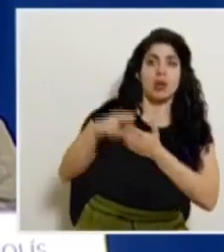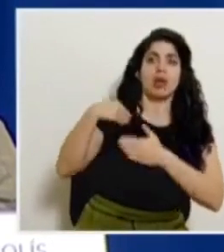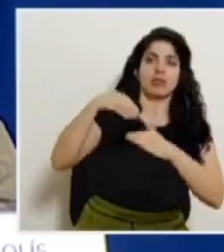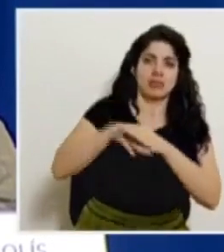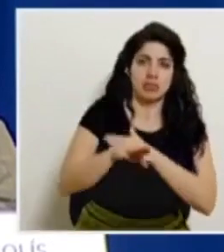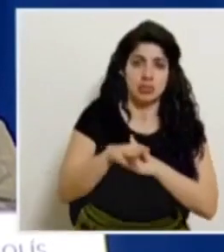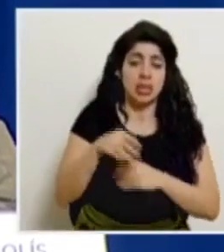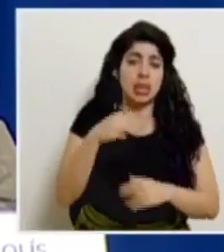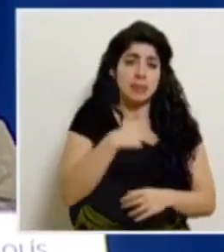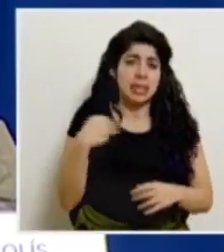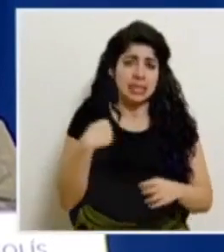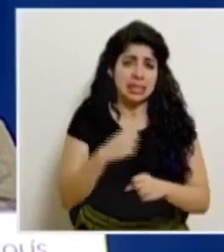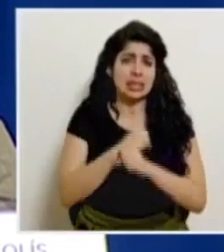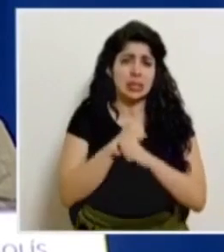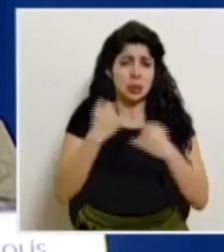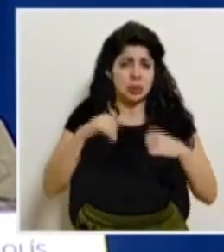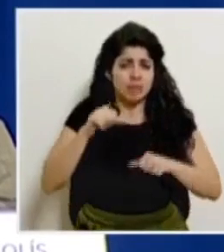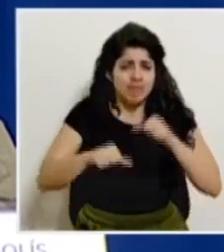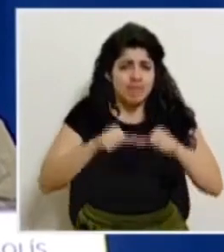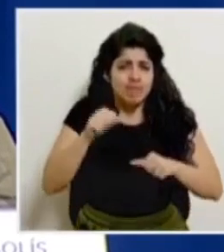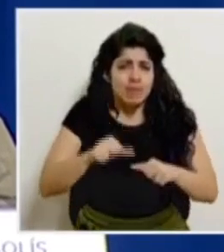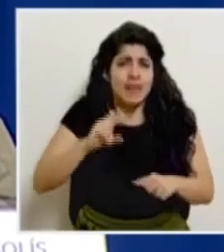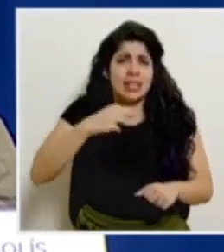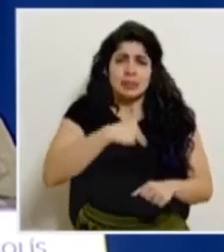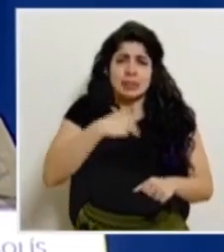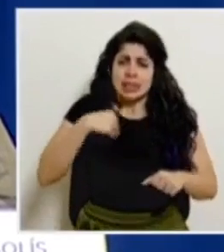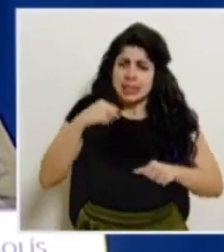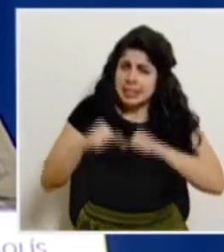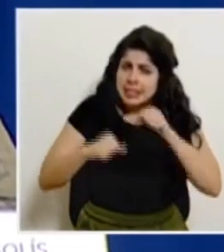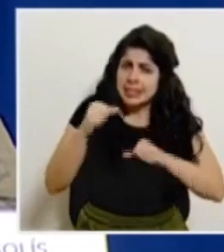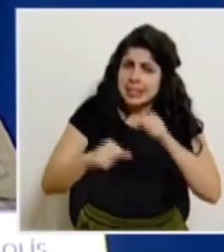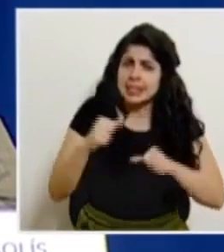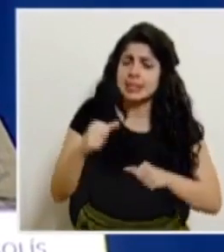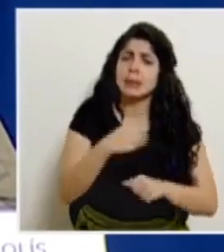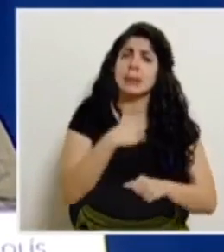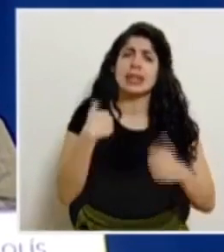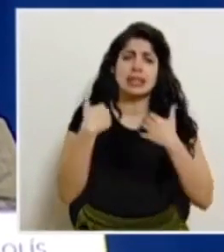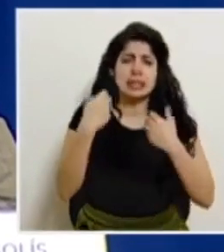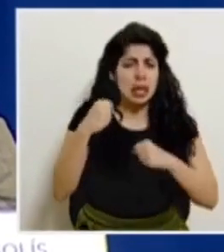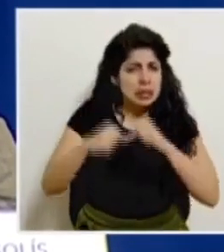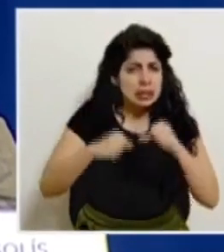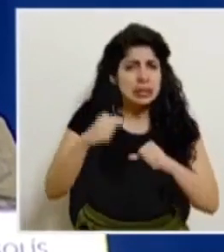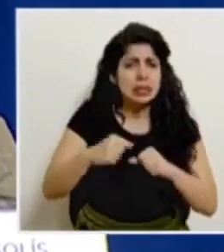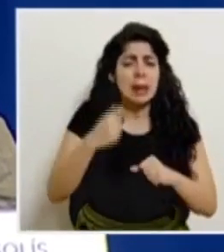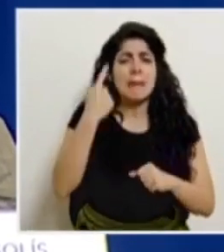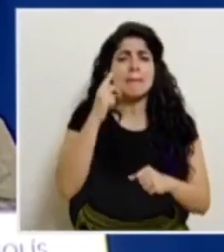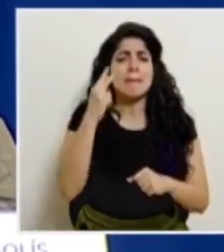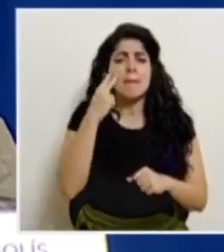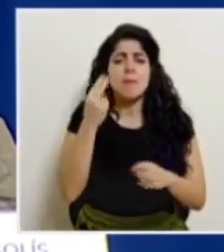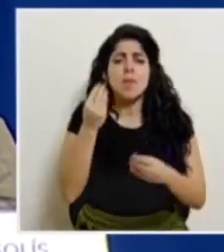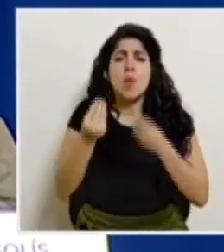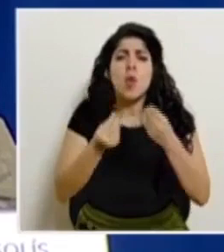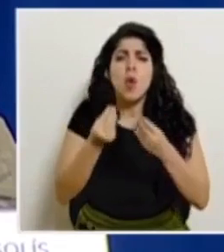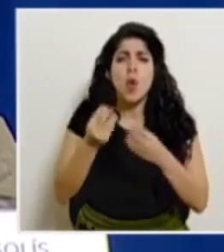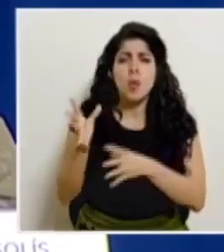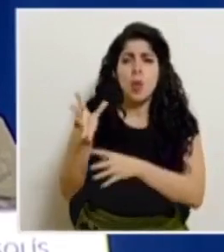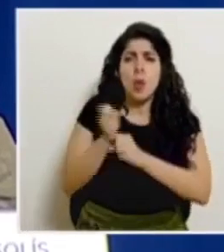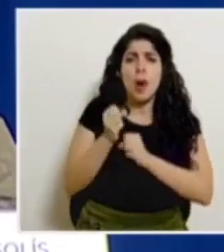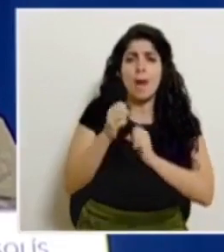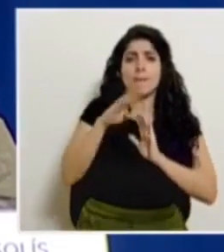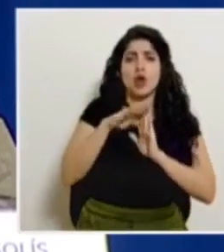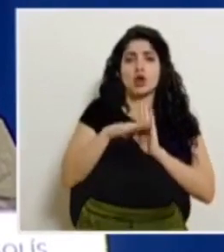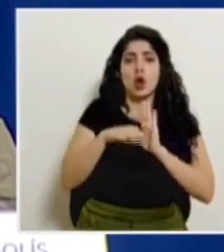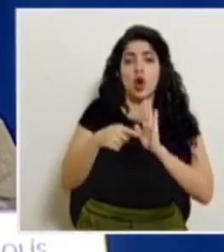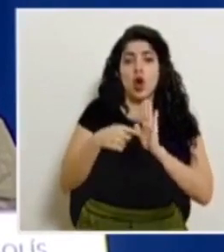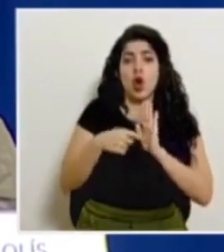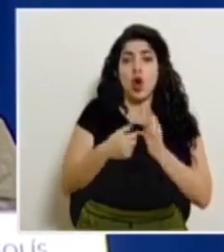esfuerzos el señor ministro de seguridad sus viceministros siguen haciendo esfuerzos el señor ministro de salud para poder obtener ese protocolo que nos